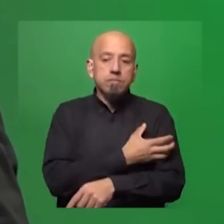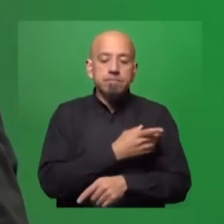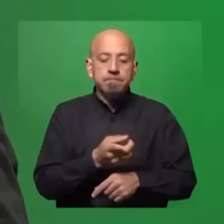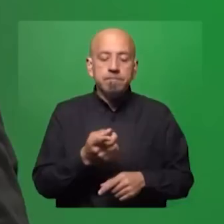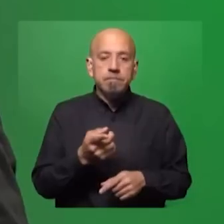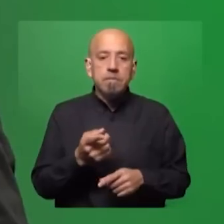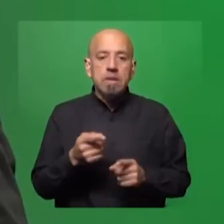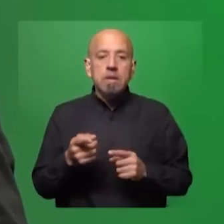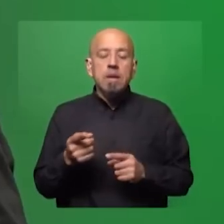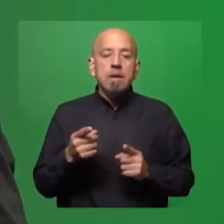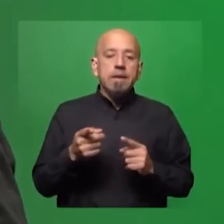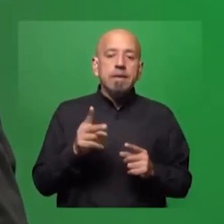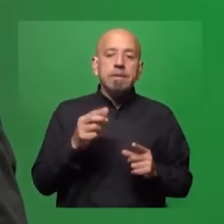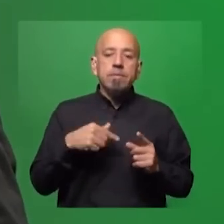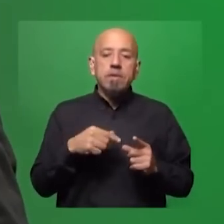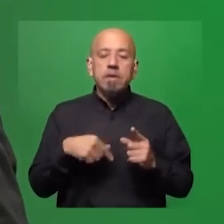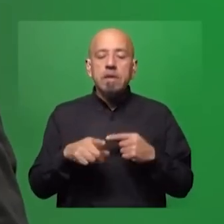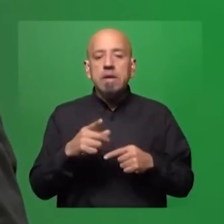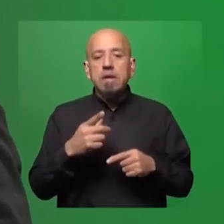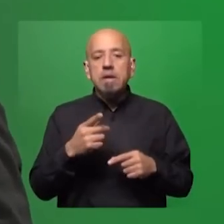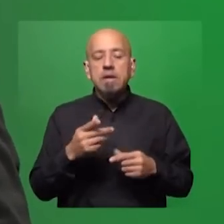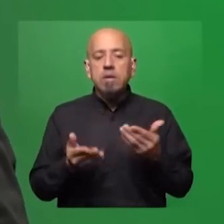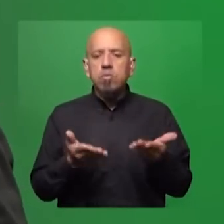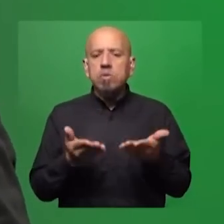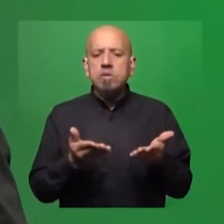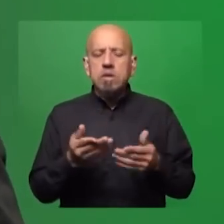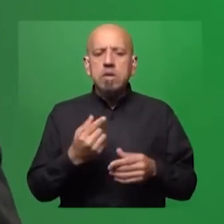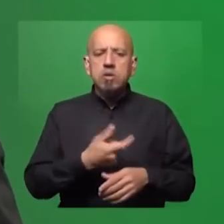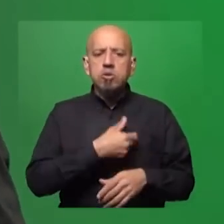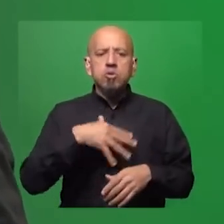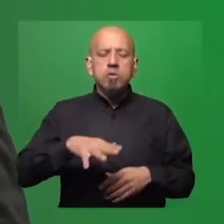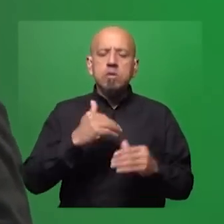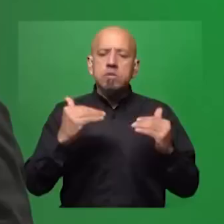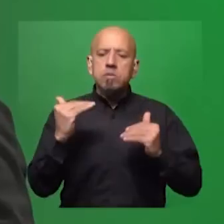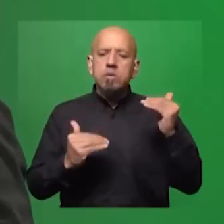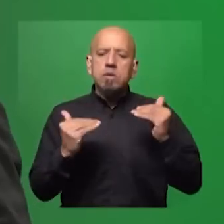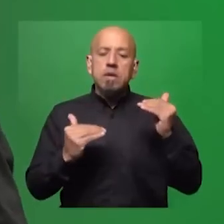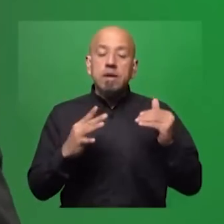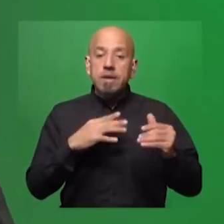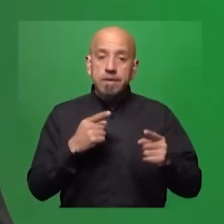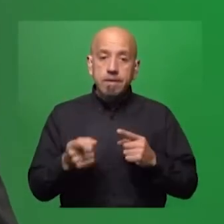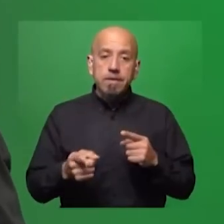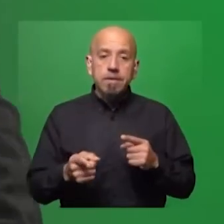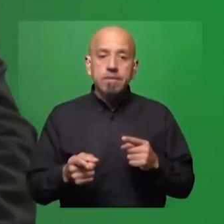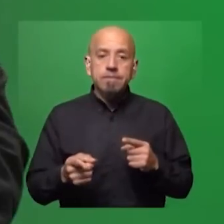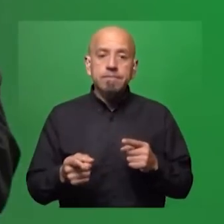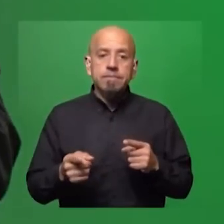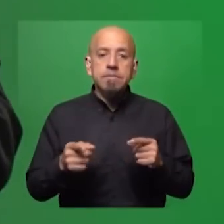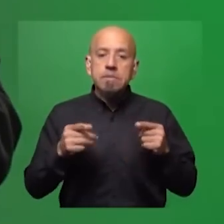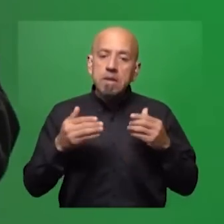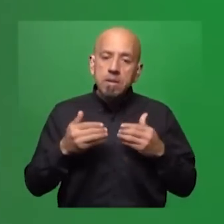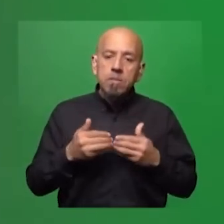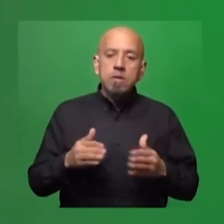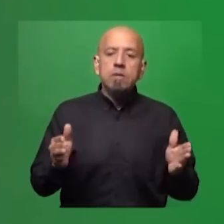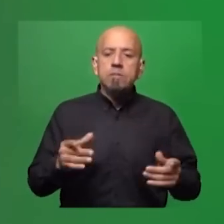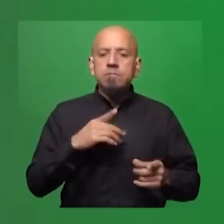injusticia social en la distribución, la desigualdad. Bueno, ahí creo que empiezan a